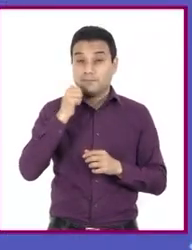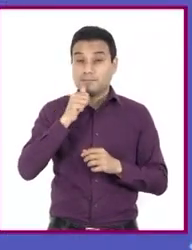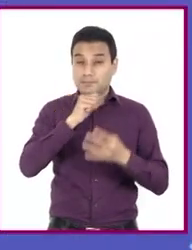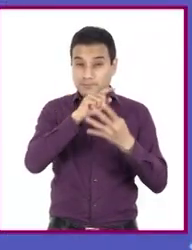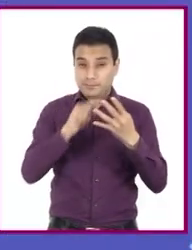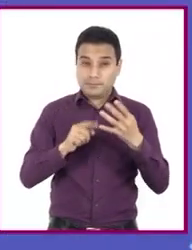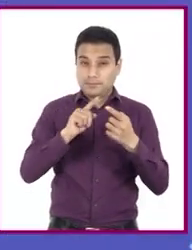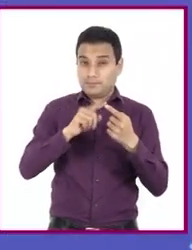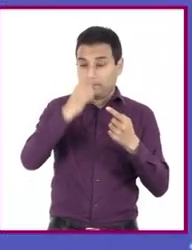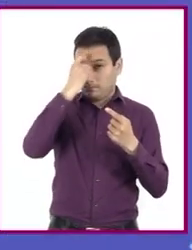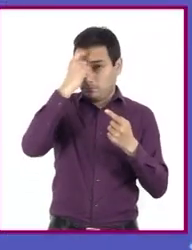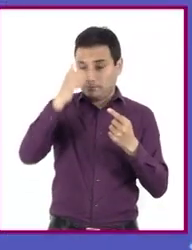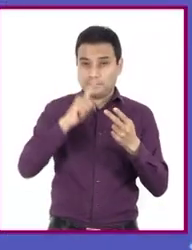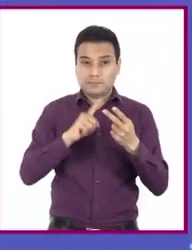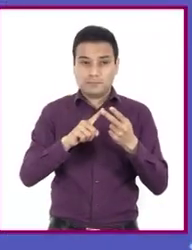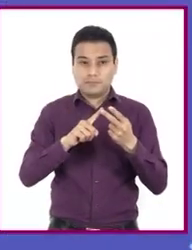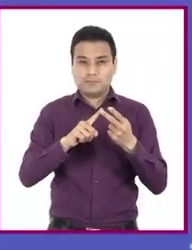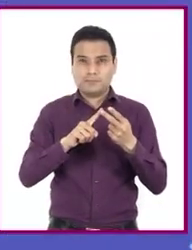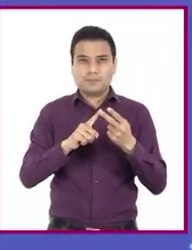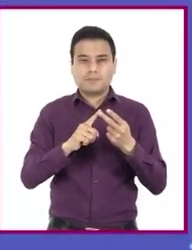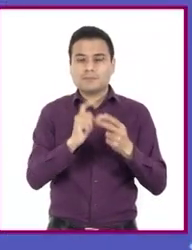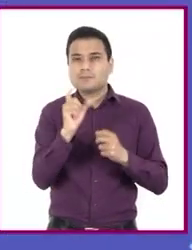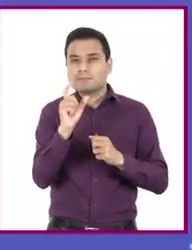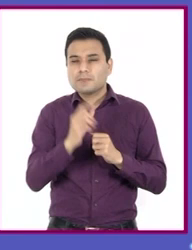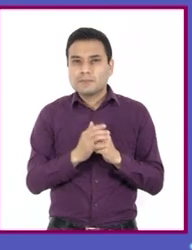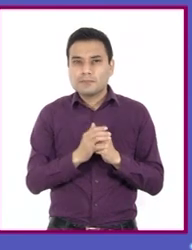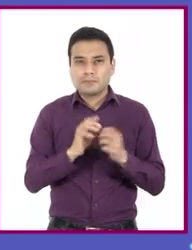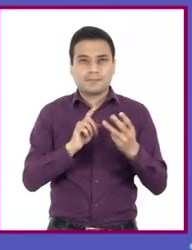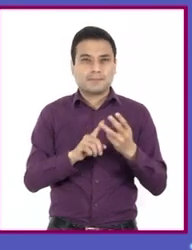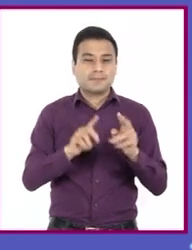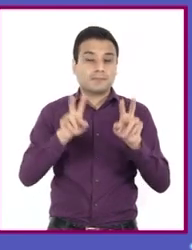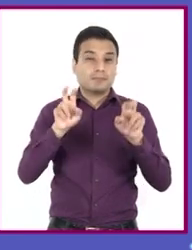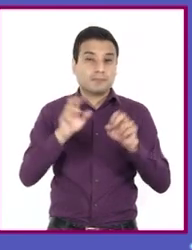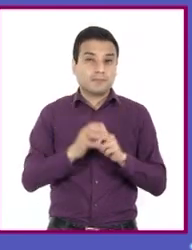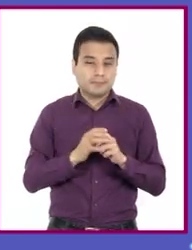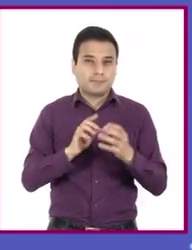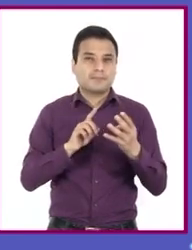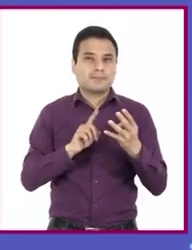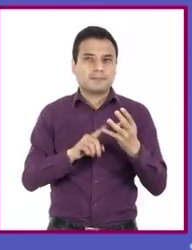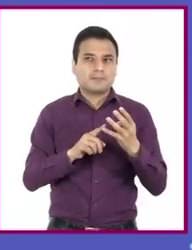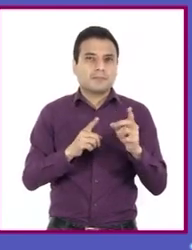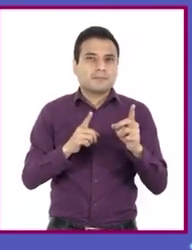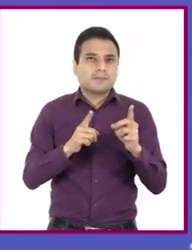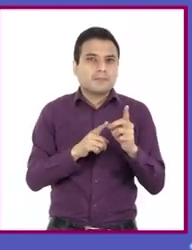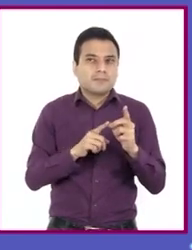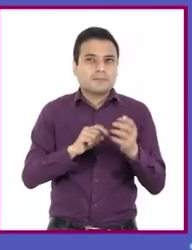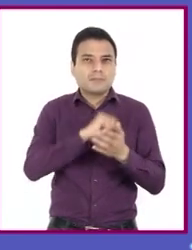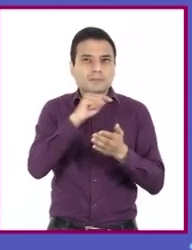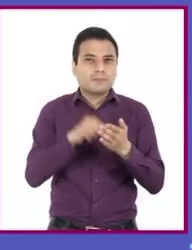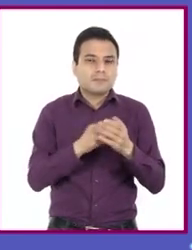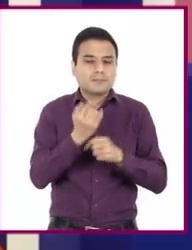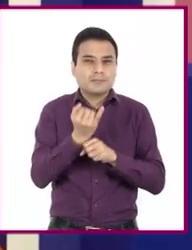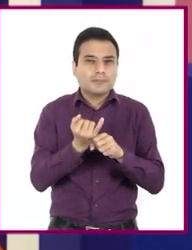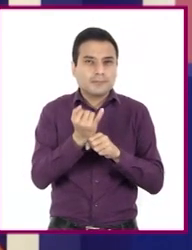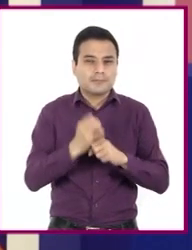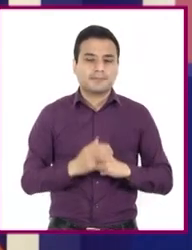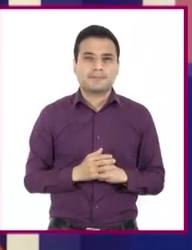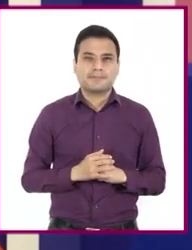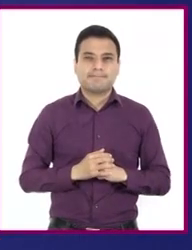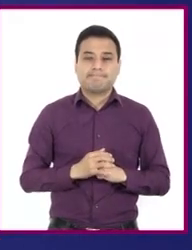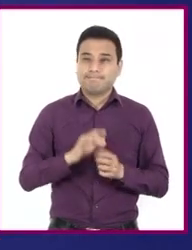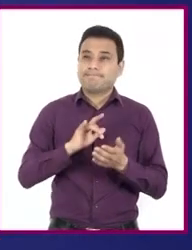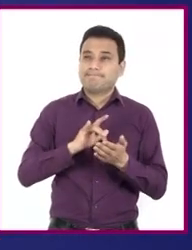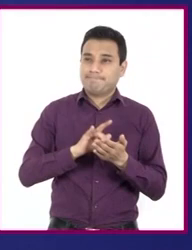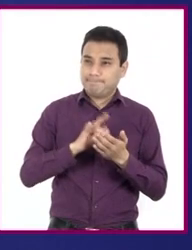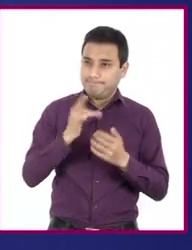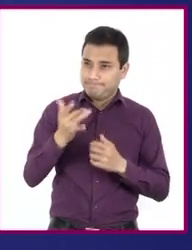autor, el momento en que se publicó, el título y la fuente donde se puede obtener la información. Gracias,